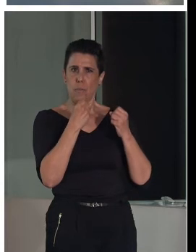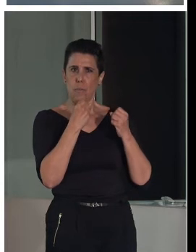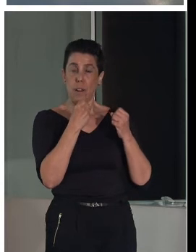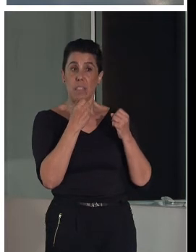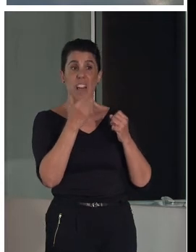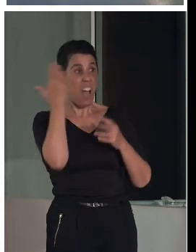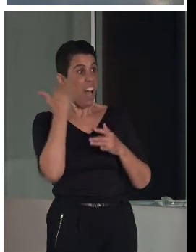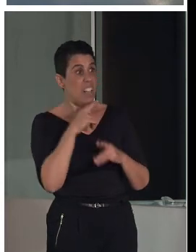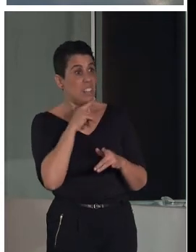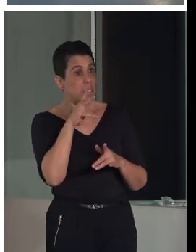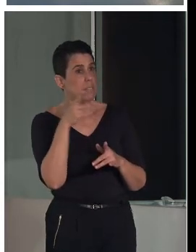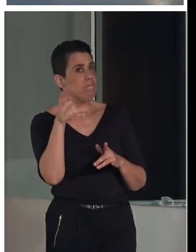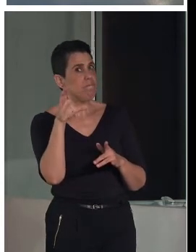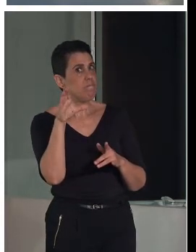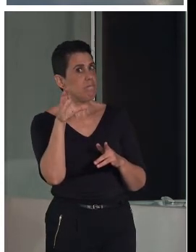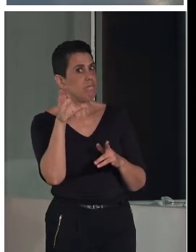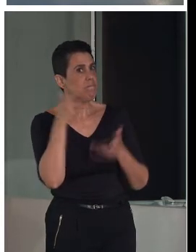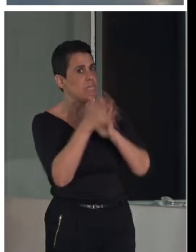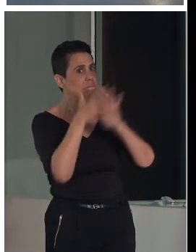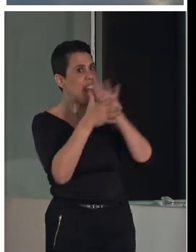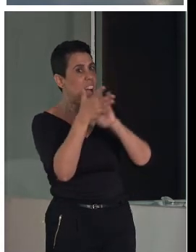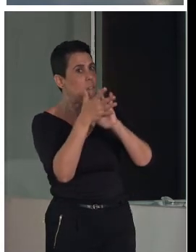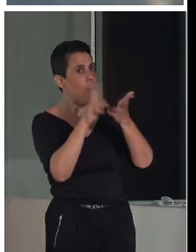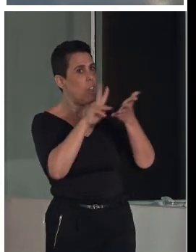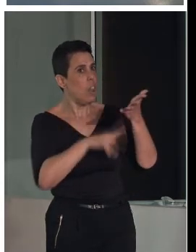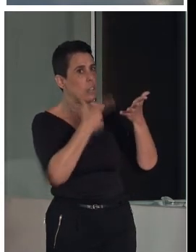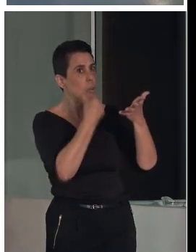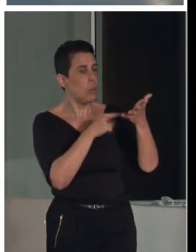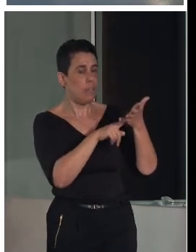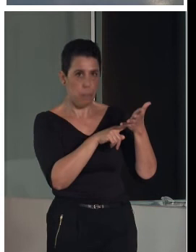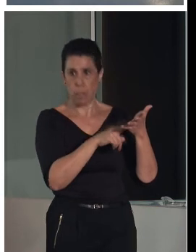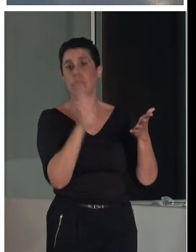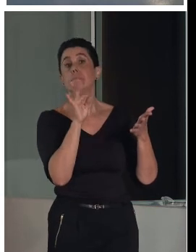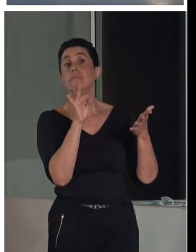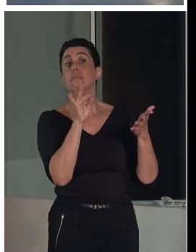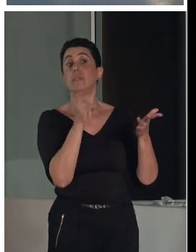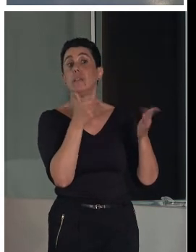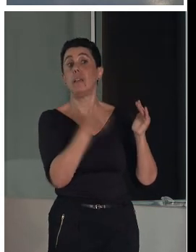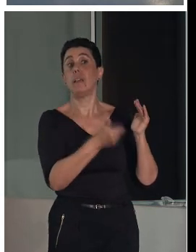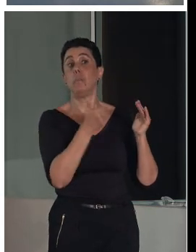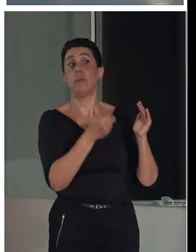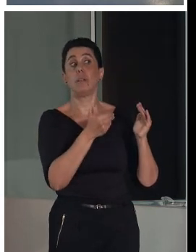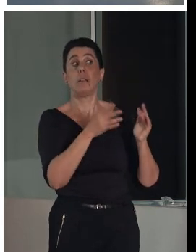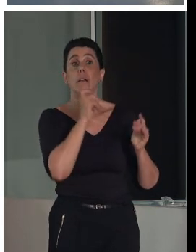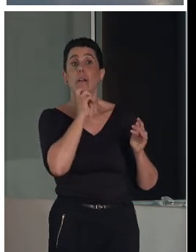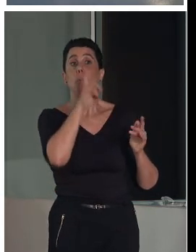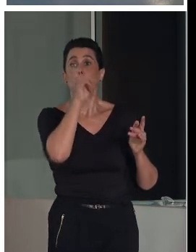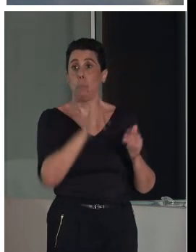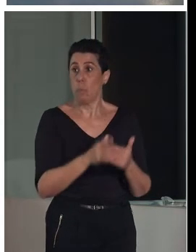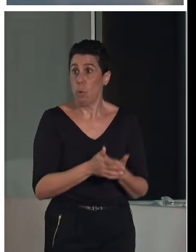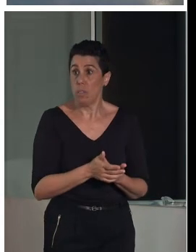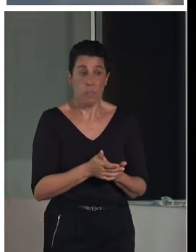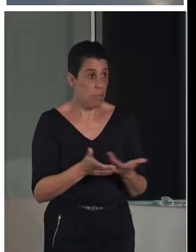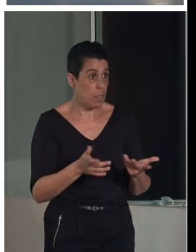es que la lectura fácil es esencial, pero la lectura fácil es muy difícil. O sea, vamos de todo el